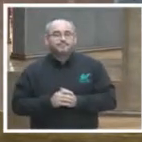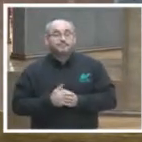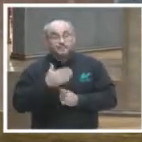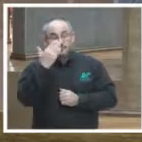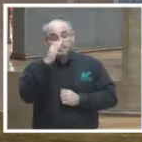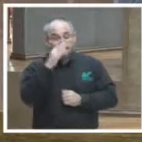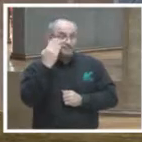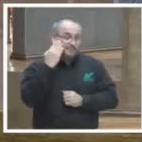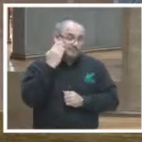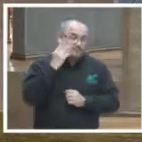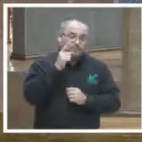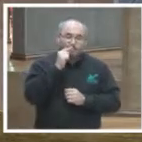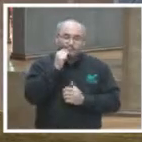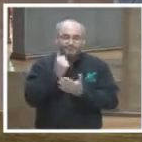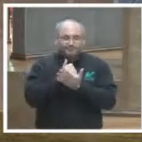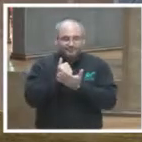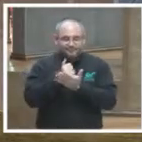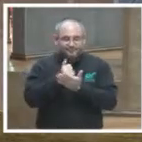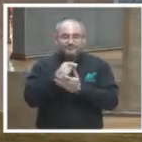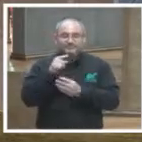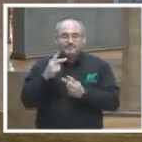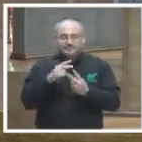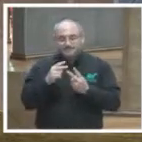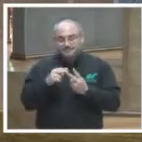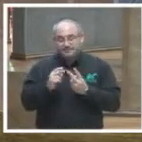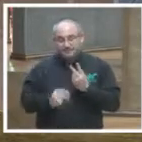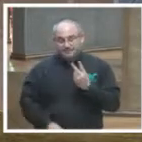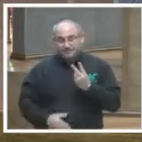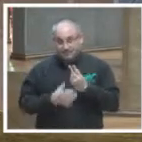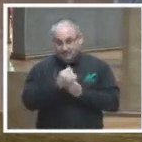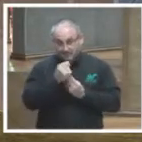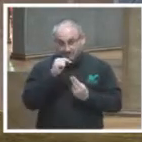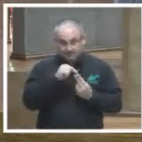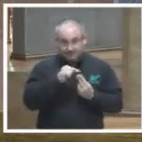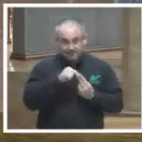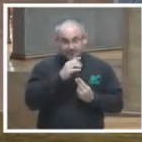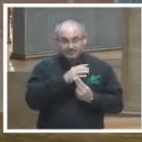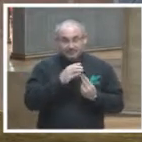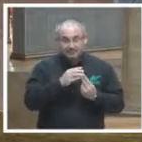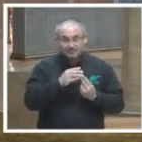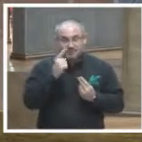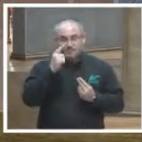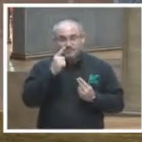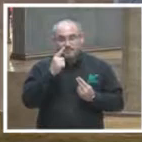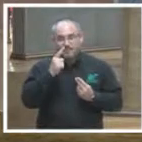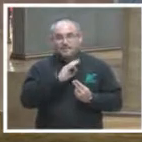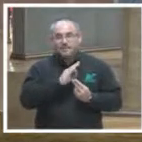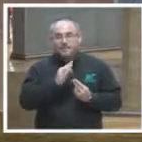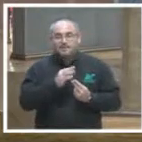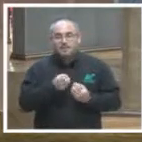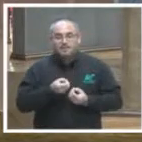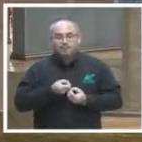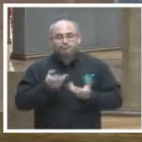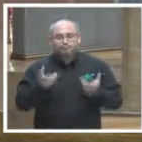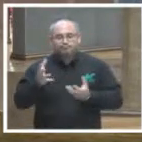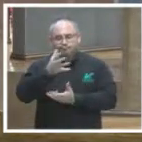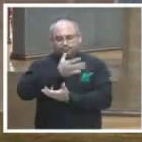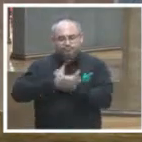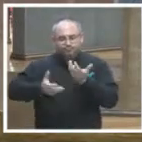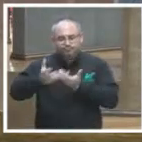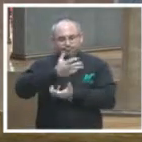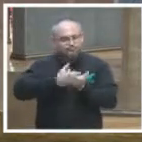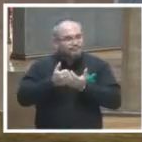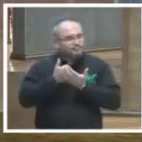facebook twitter han sido instrumentos para la acción colectiva en algunos casos